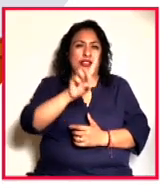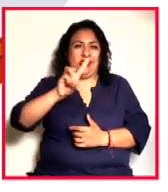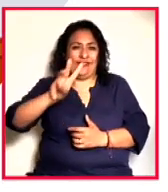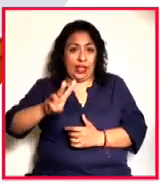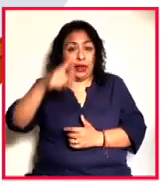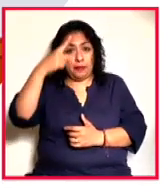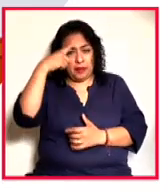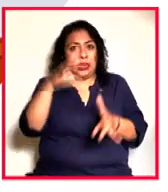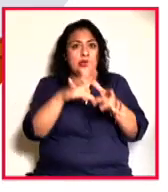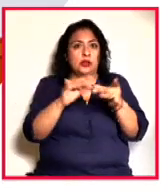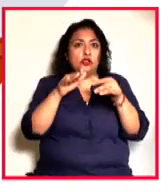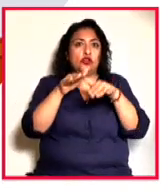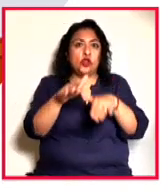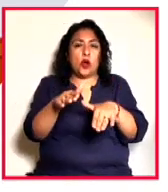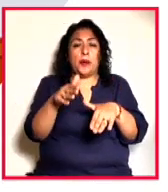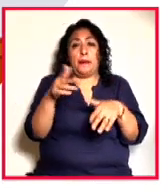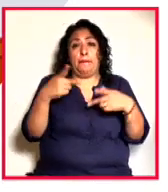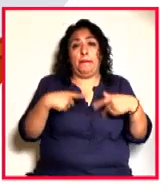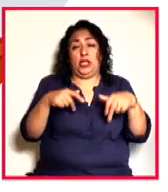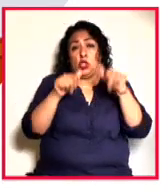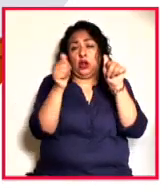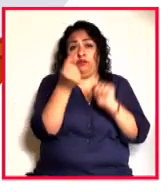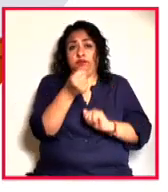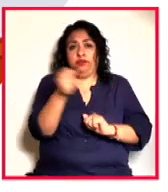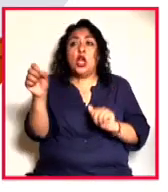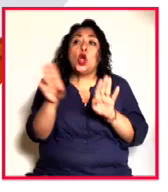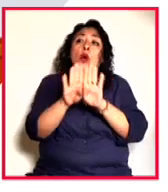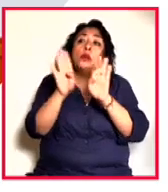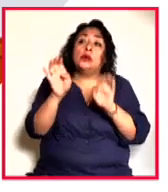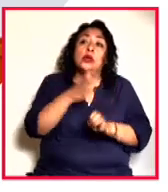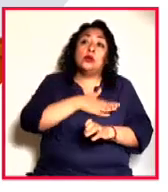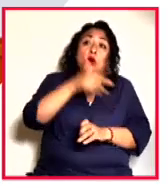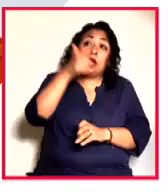para que nos platique de este gran artista. María Luz, ¿cómo estás? Muy buenas noches.